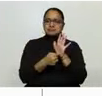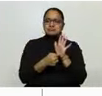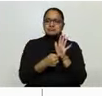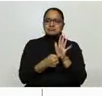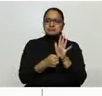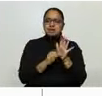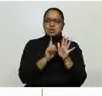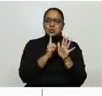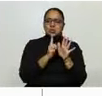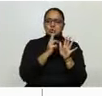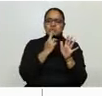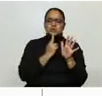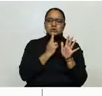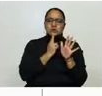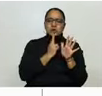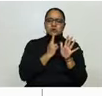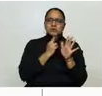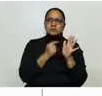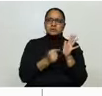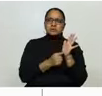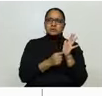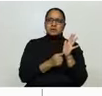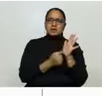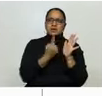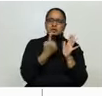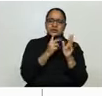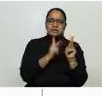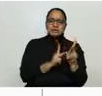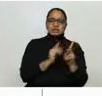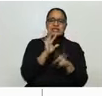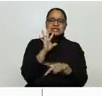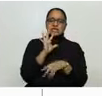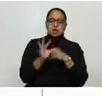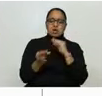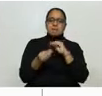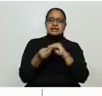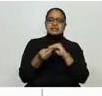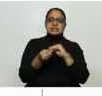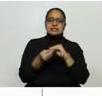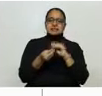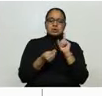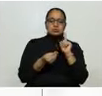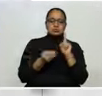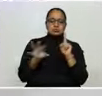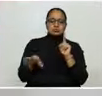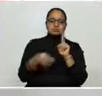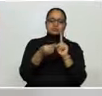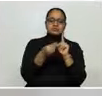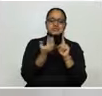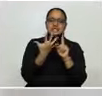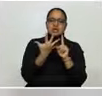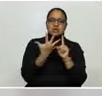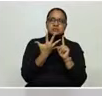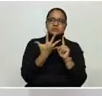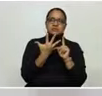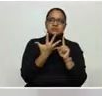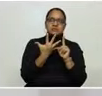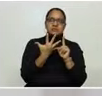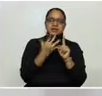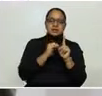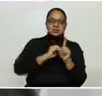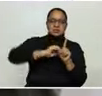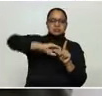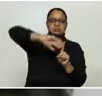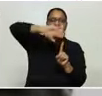Con un rojo, que significa que por cada caso son cinco más que existen afuera, entonces el pico máximo,